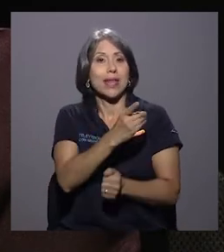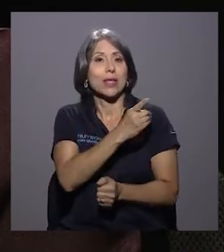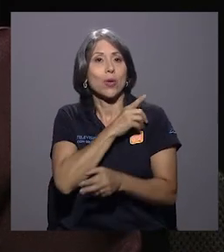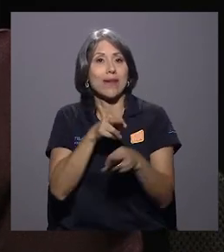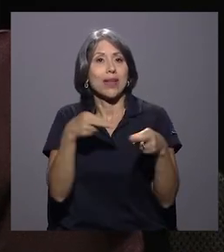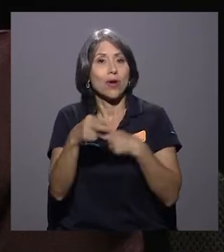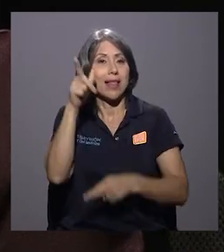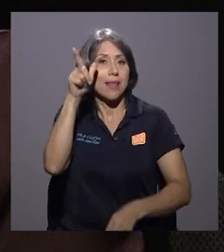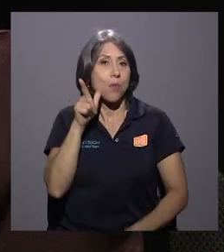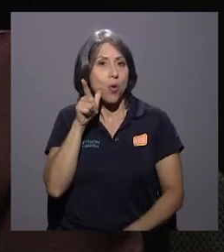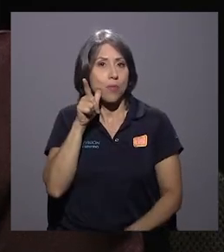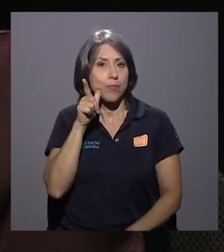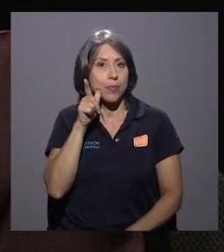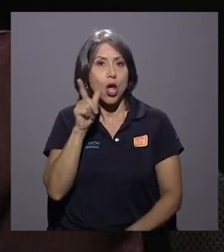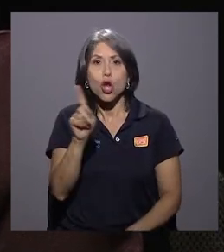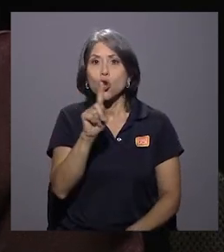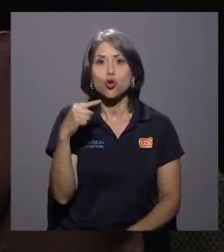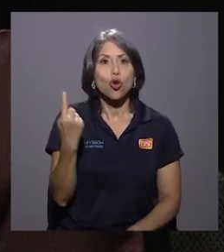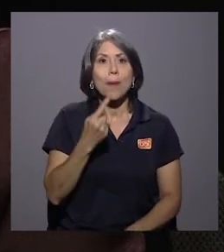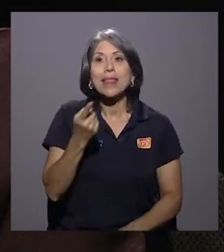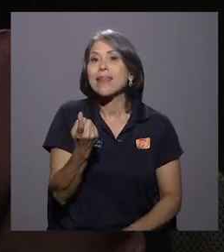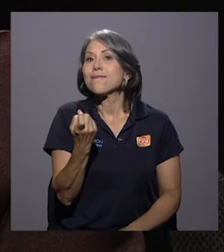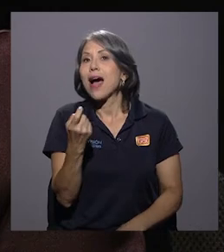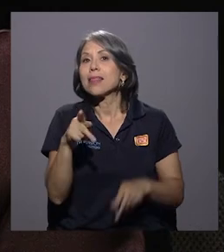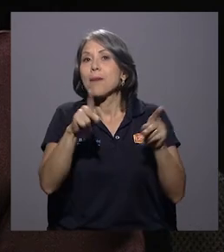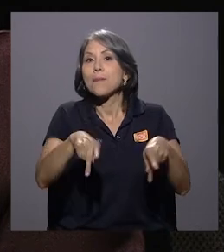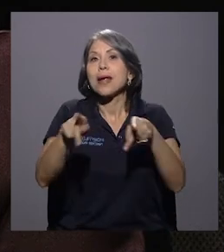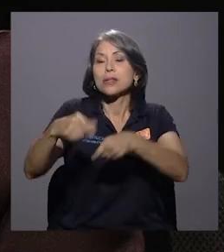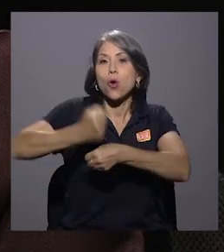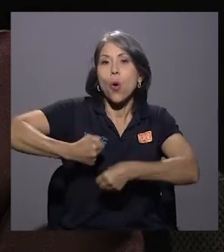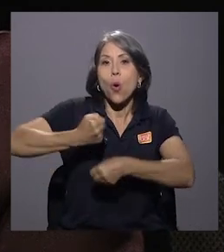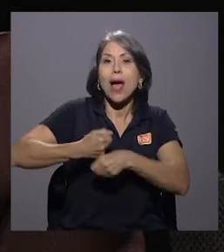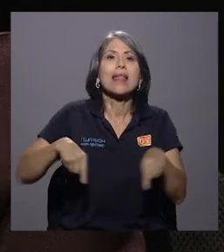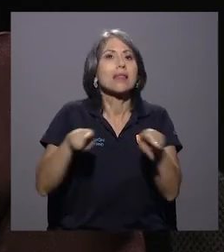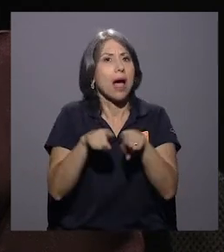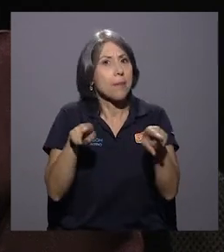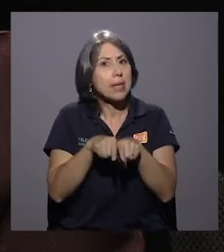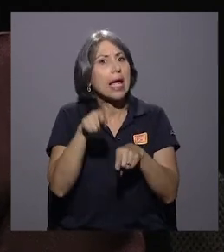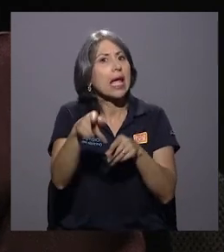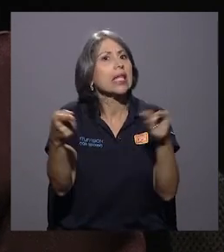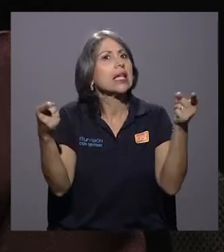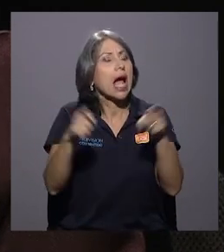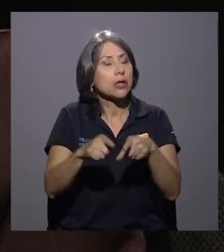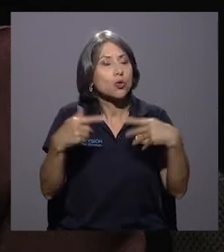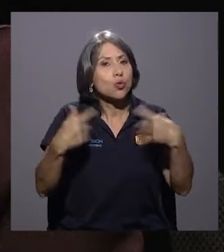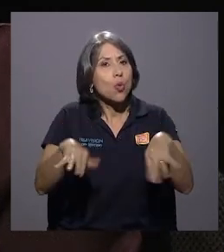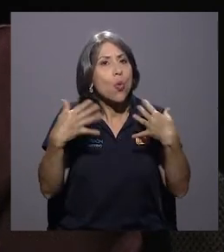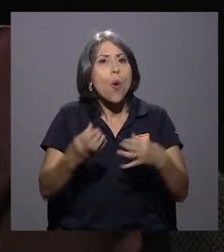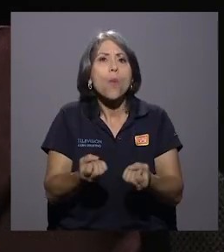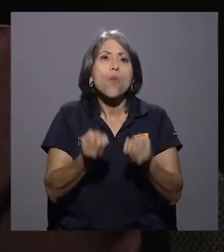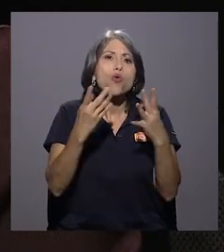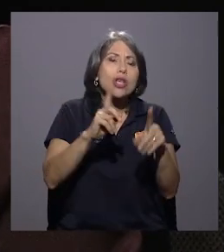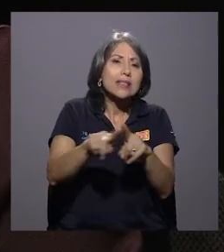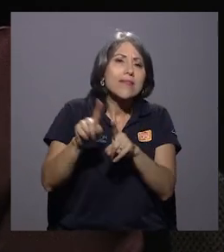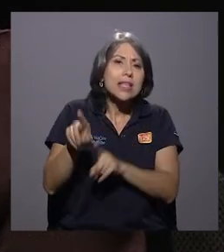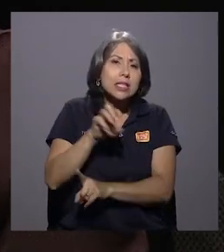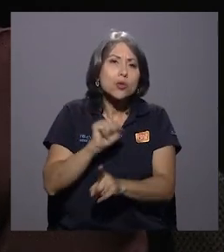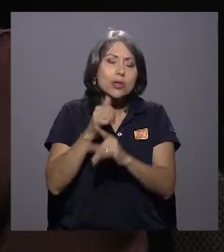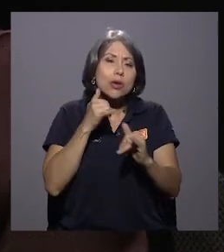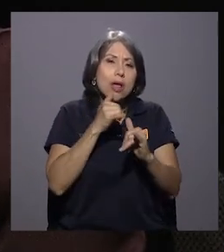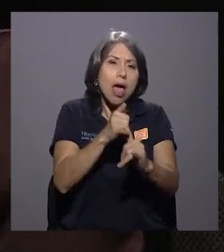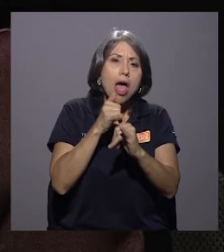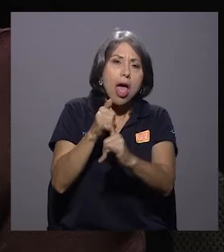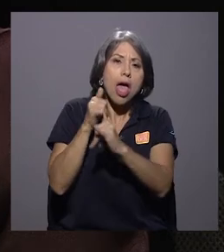Limón, hay una carencia no solo de recursos humanos, sino hay una cantidad de casos mayores, hay mayores cantidades de denuncias que se presentan